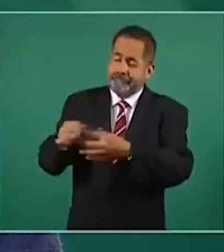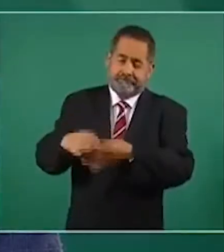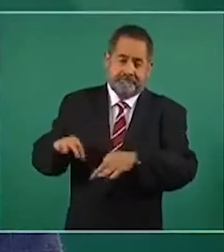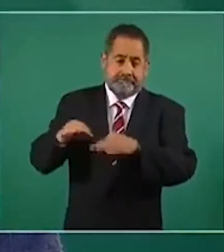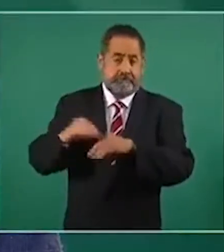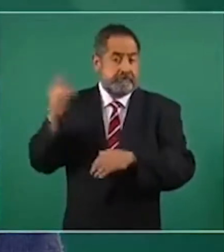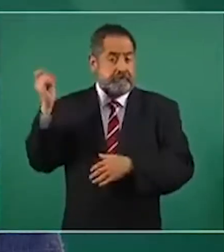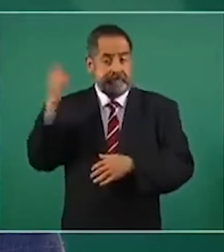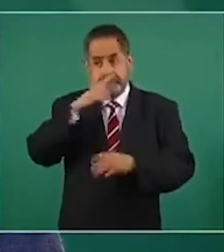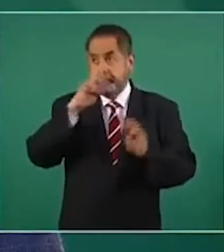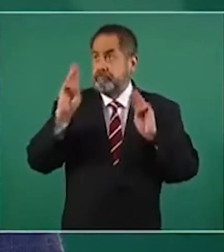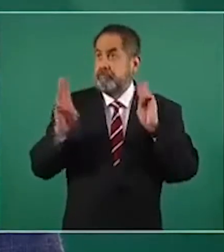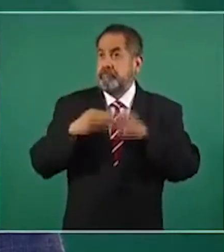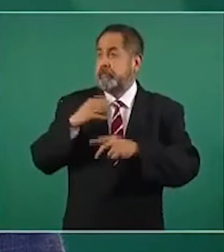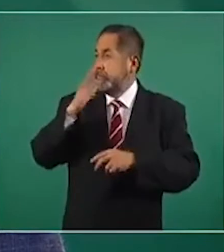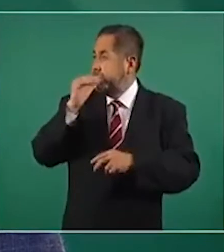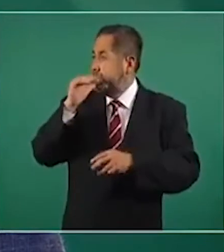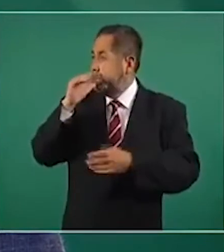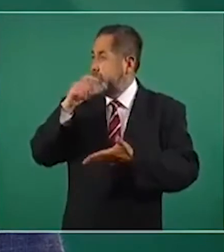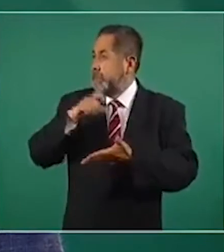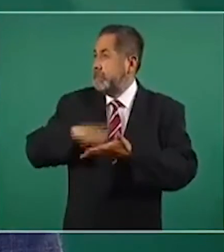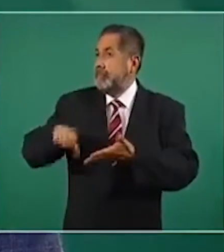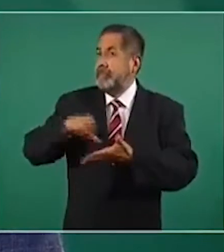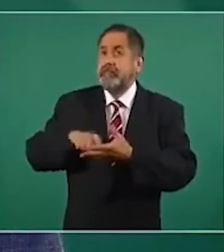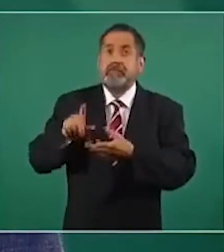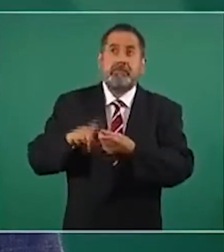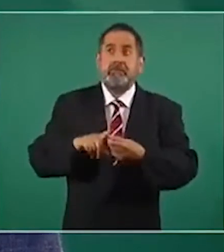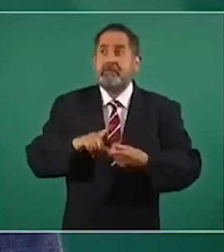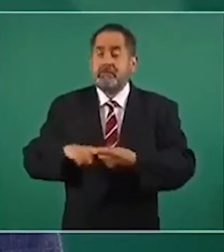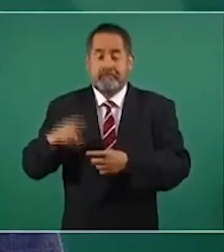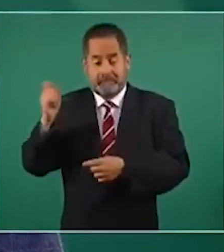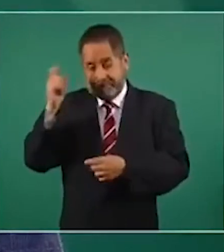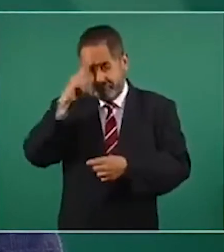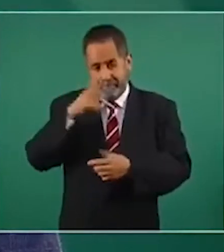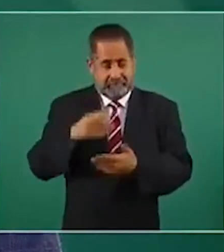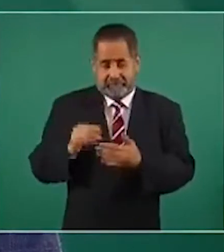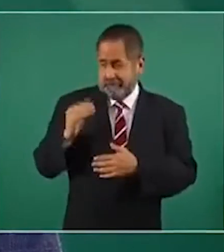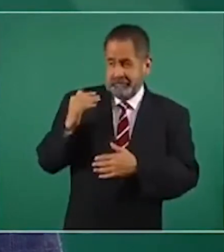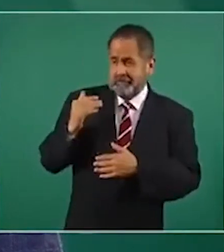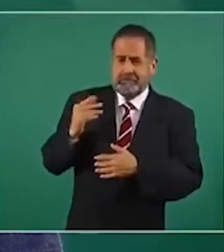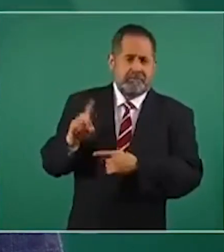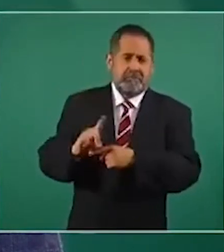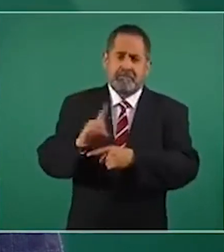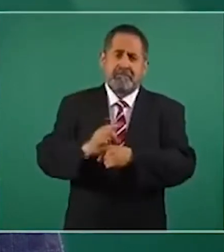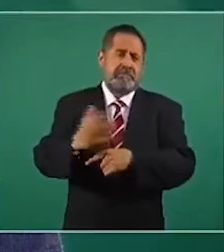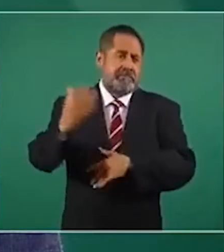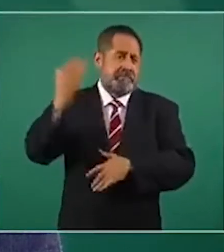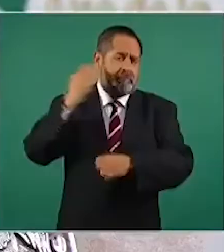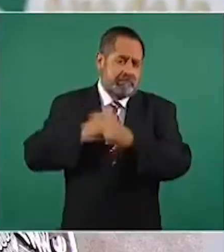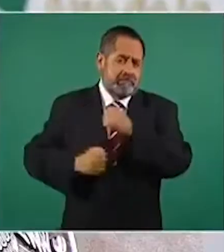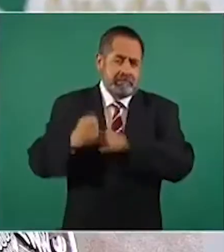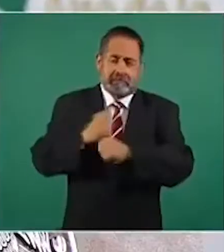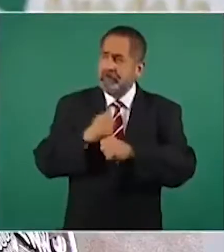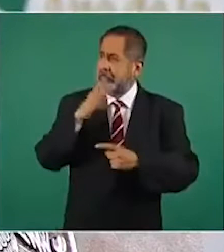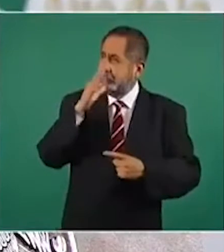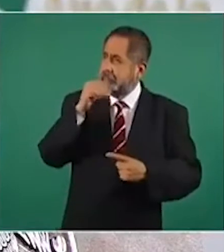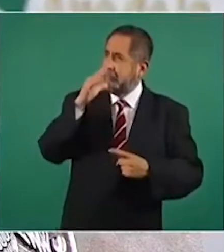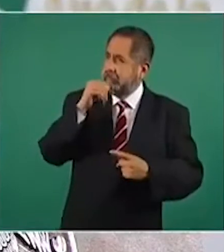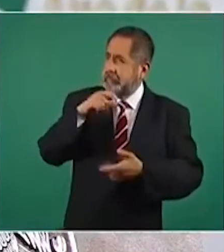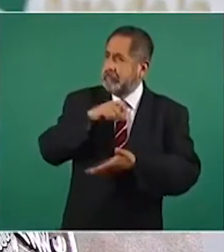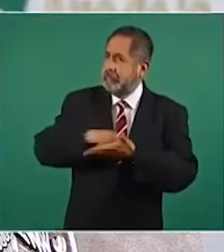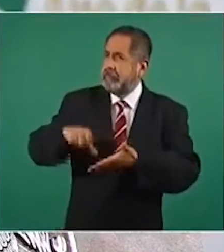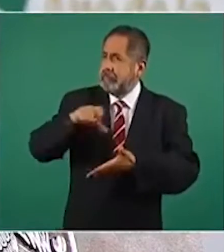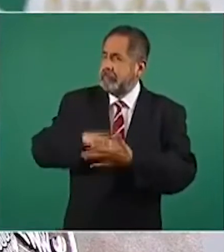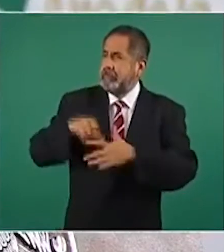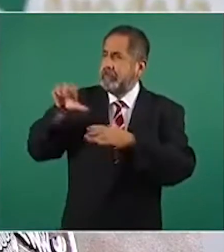más difíciles de conseguir, no desde ahora, sino de décadas para acá, en particularmente, desde luego,